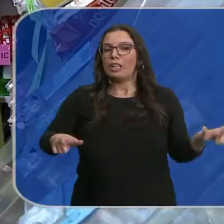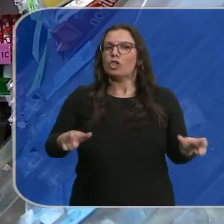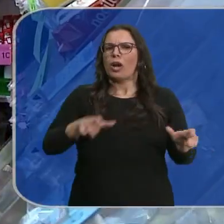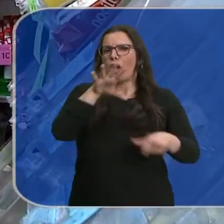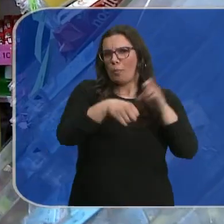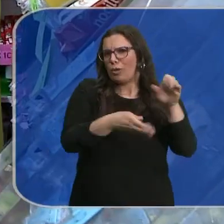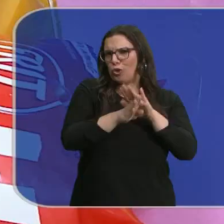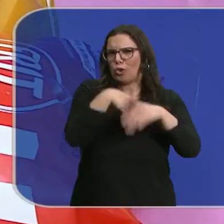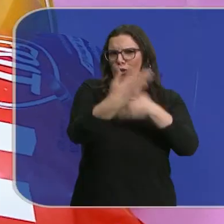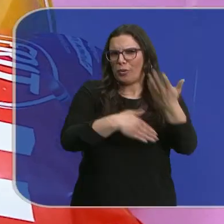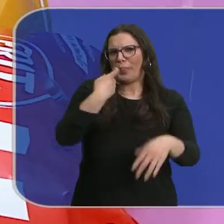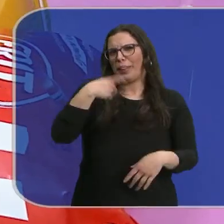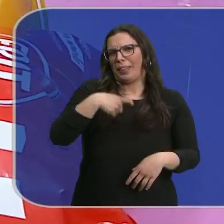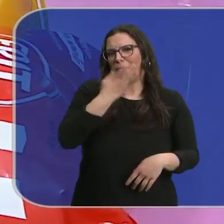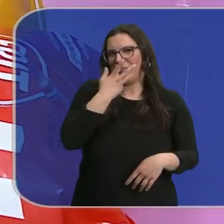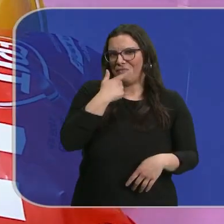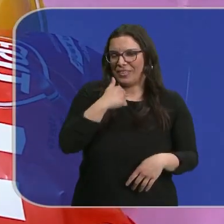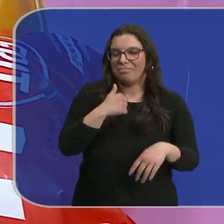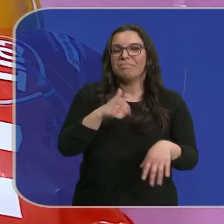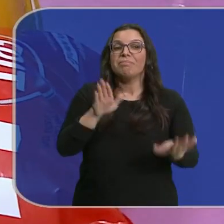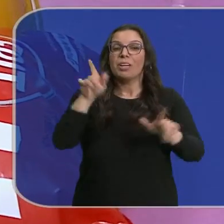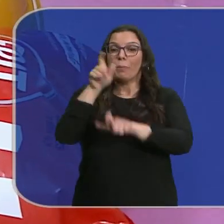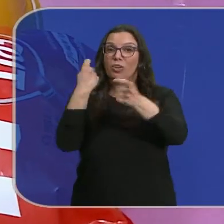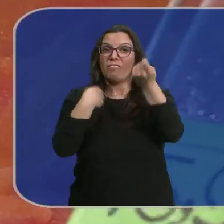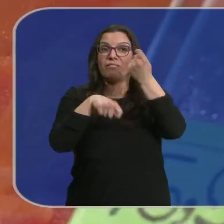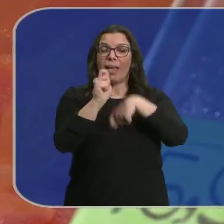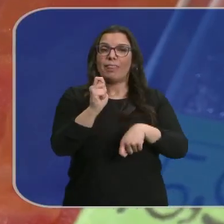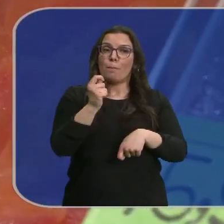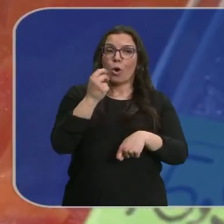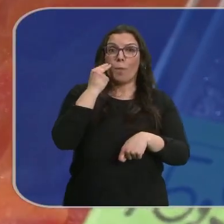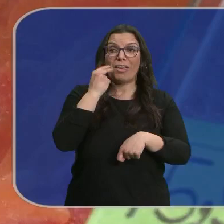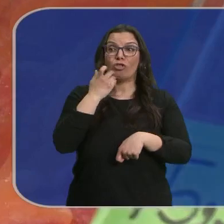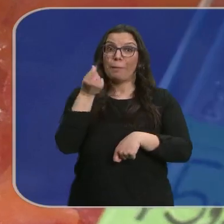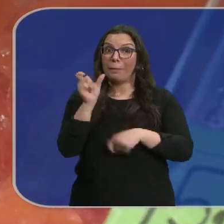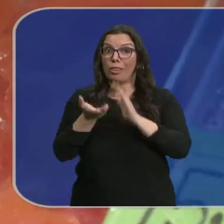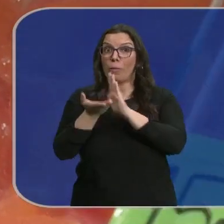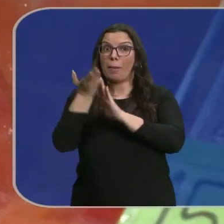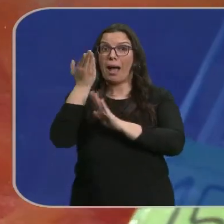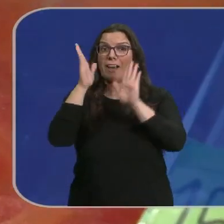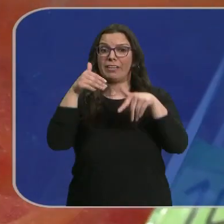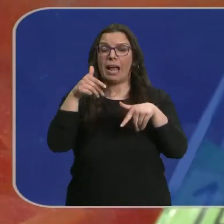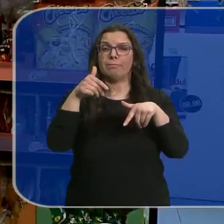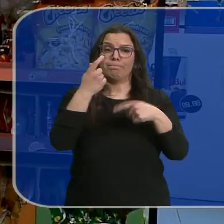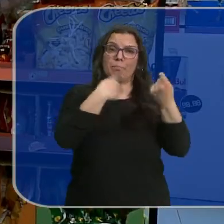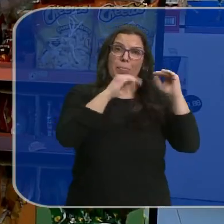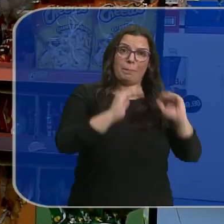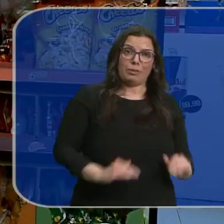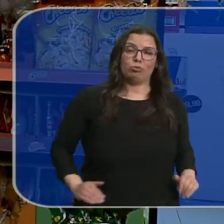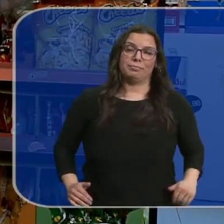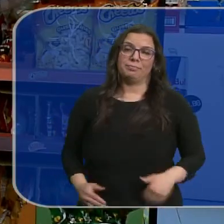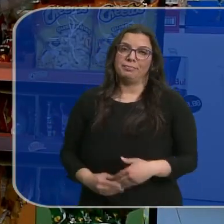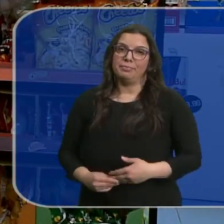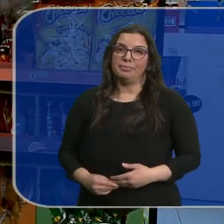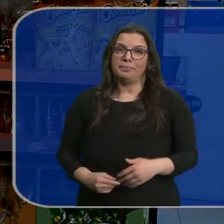se está privando de comprar sus chuches favoritas, pero sus vendedores temen que los precios sigan subiendo y sus ventas puedan disminuir.